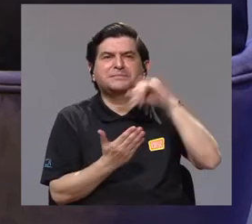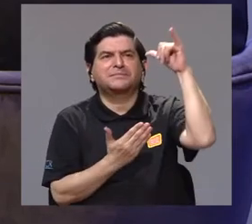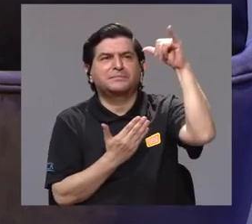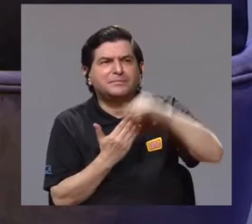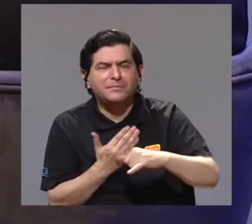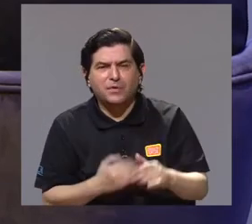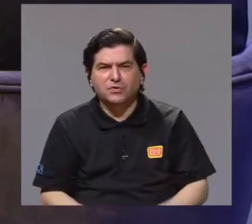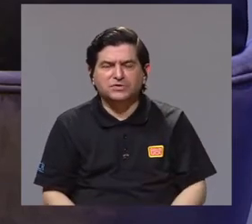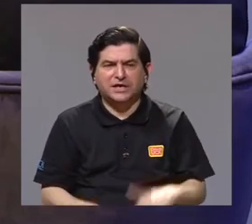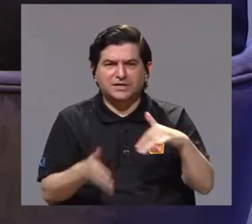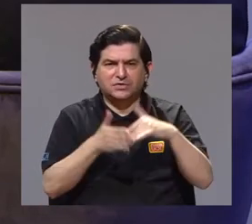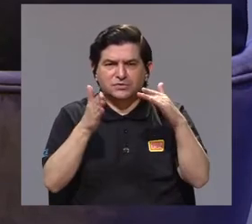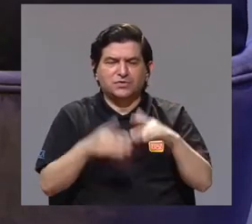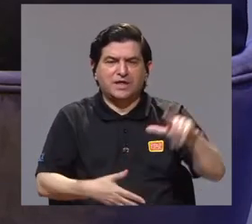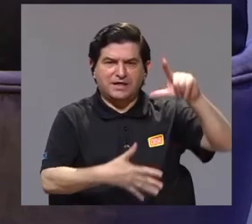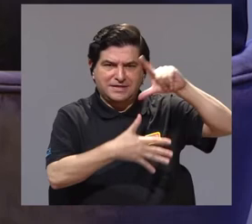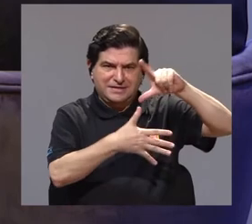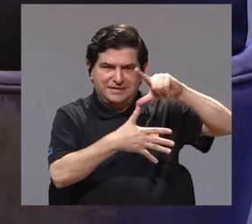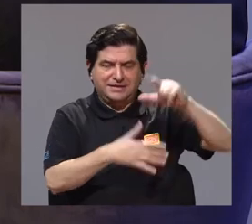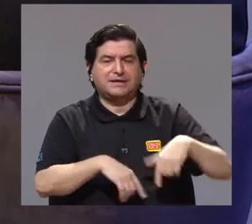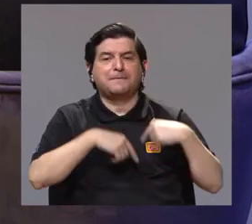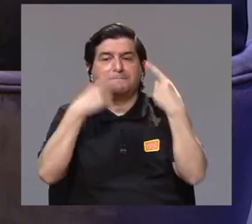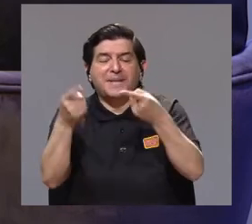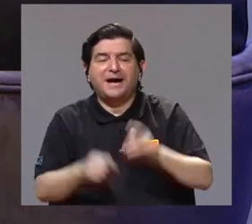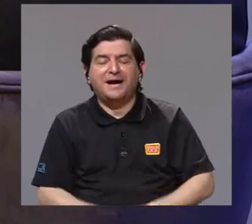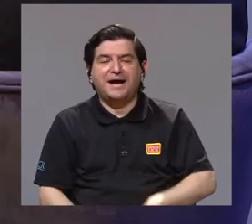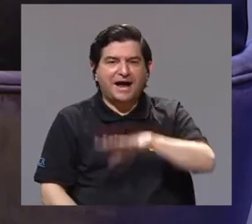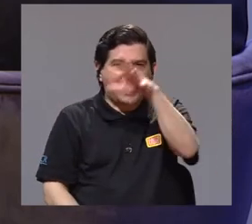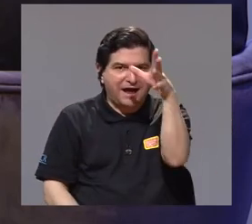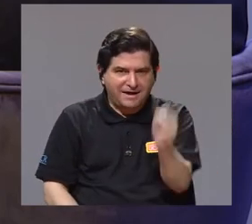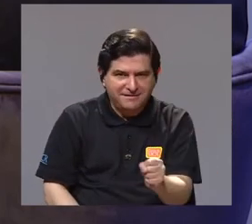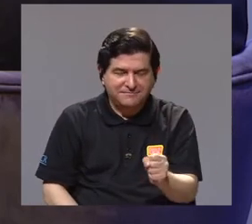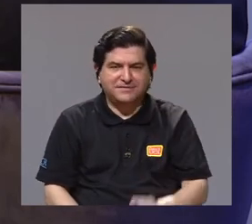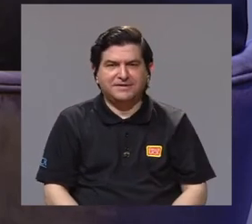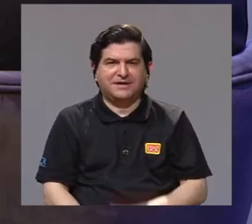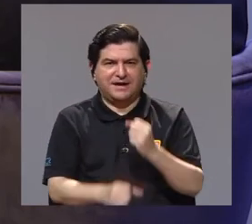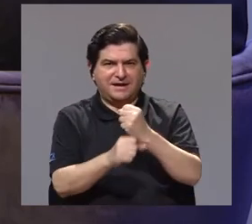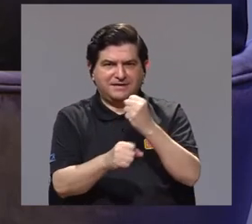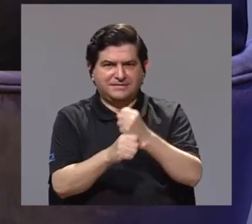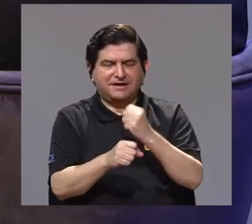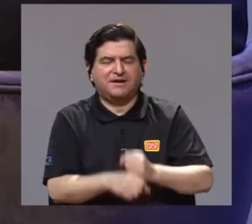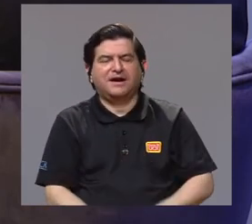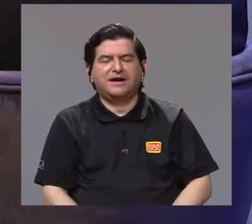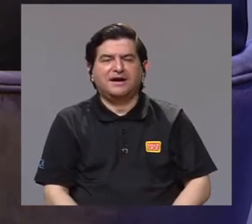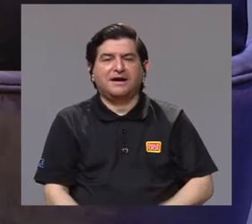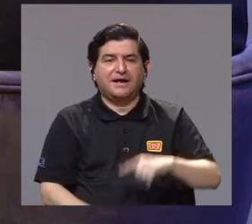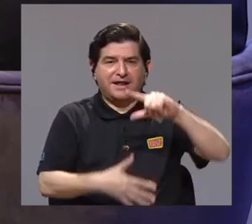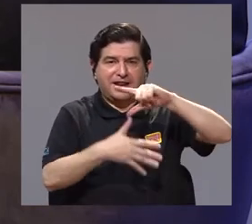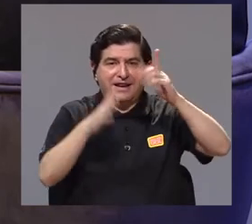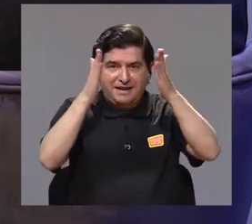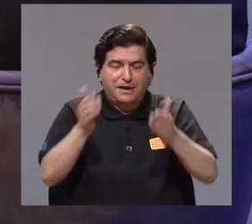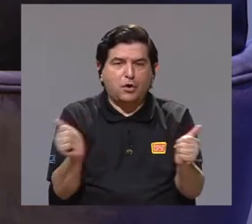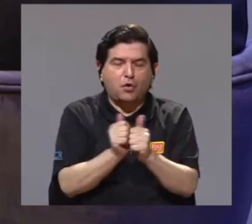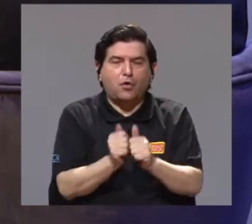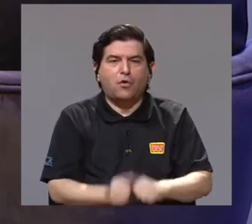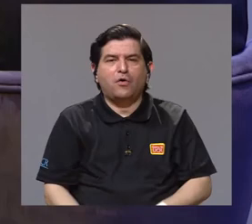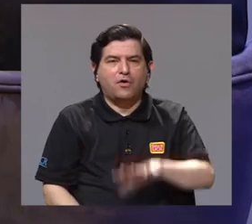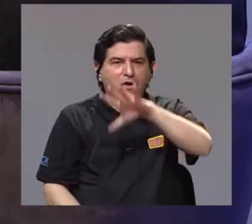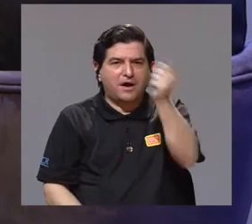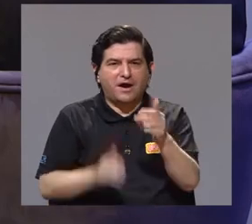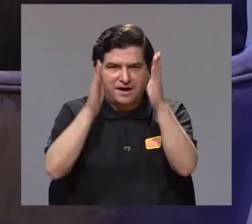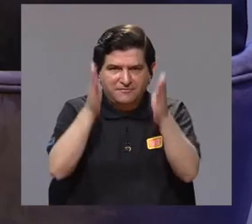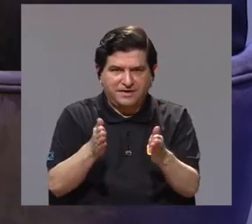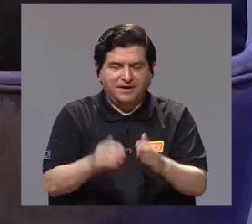participé en un proyecto que lleva estudiantes de América Latina a África y trabajan los latinoamericanos con los africanos.